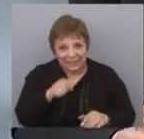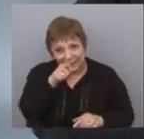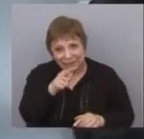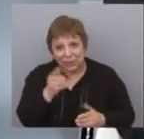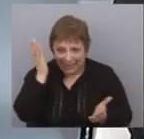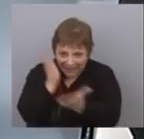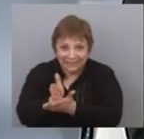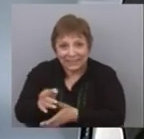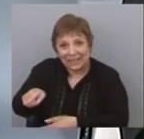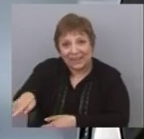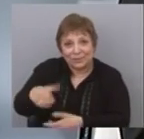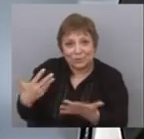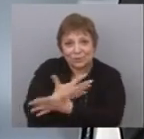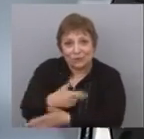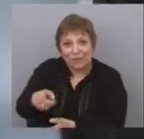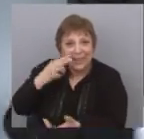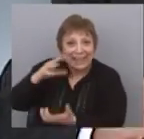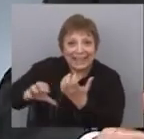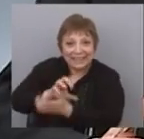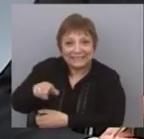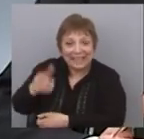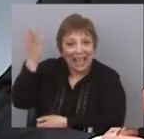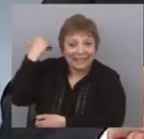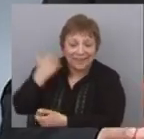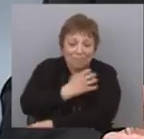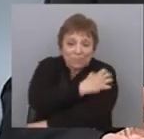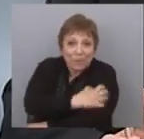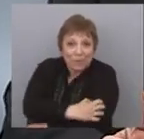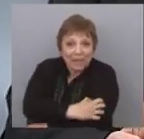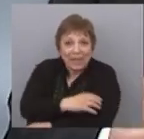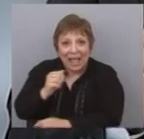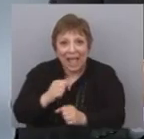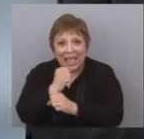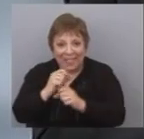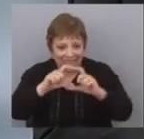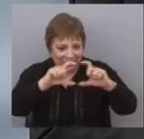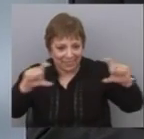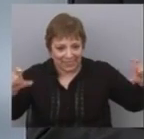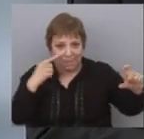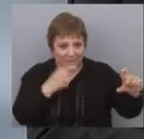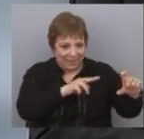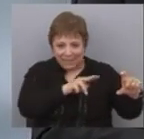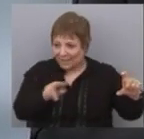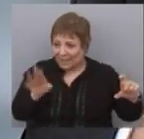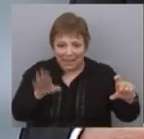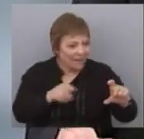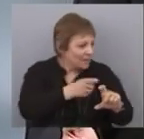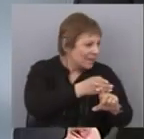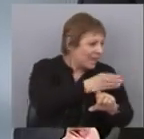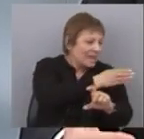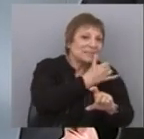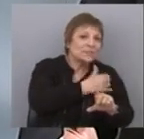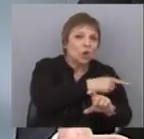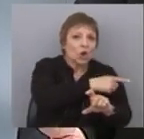castigando a aquellos niños de la crisis también, que hoy estamos viendo en edades de esa franja. Nuestra aspiración es a que, bueno, hoy tenemos